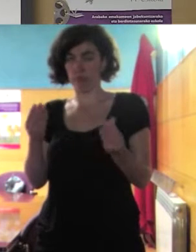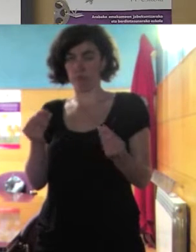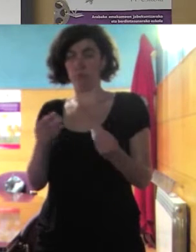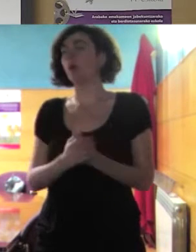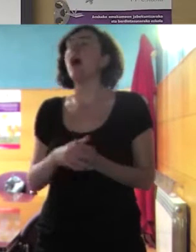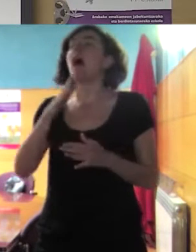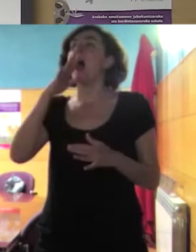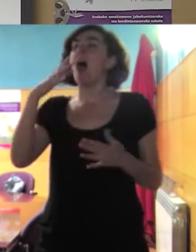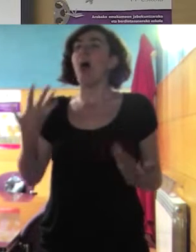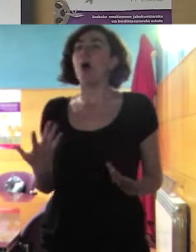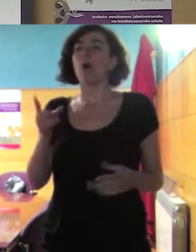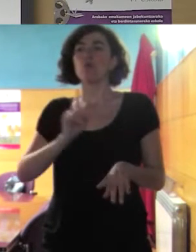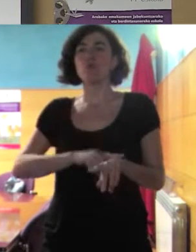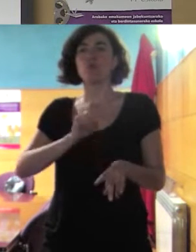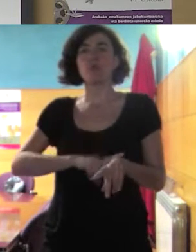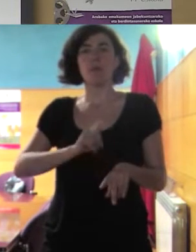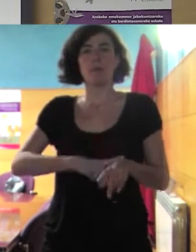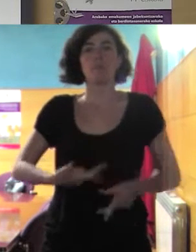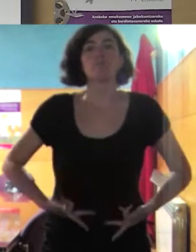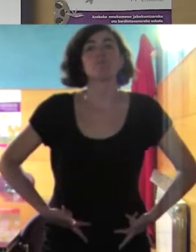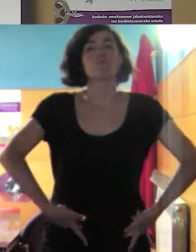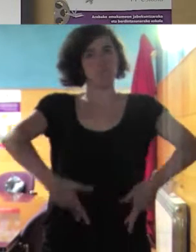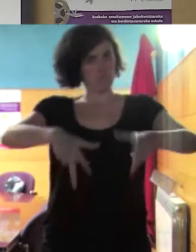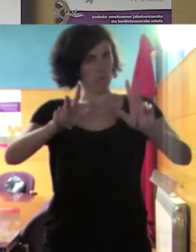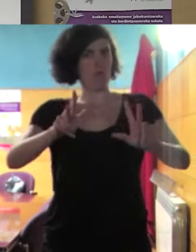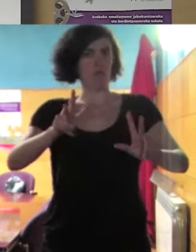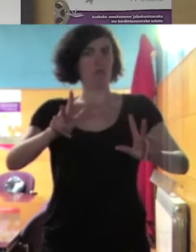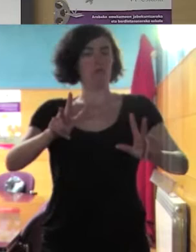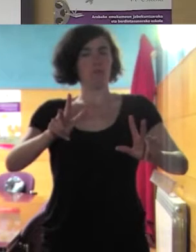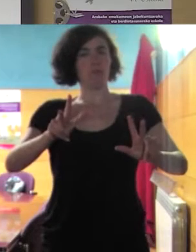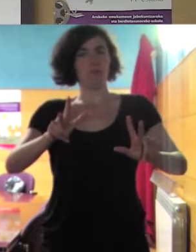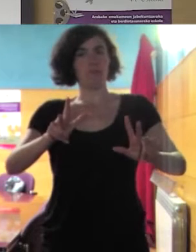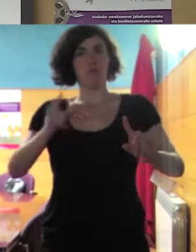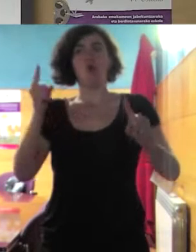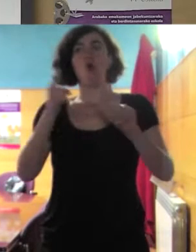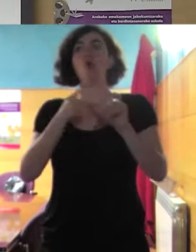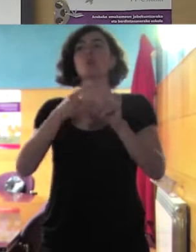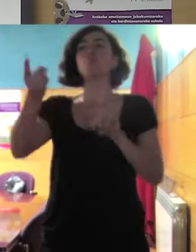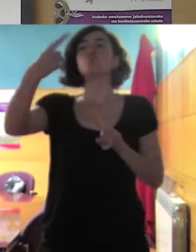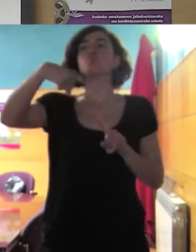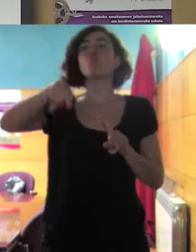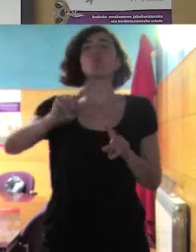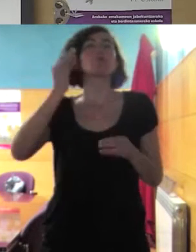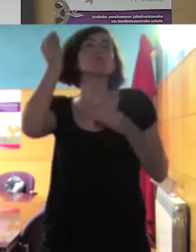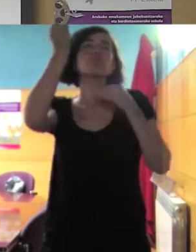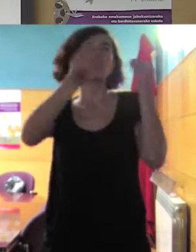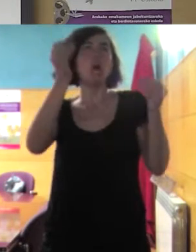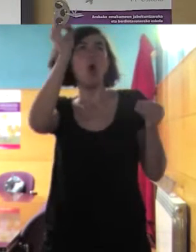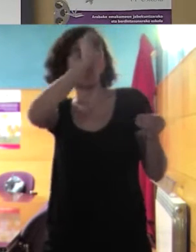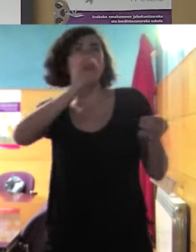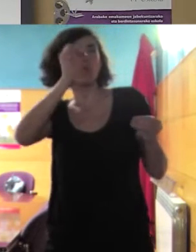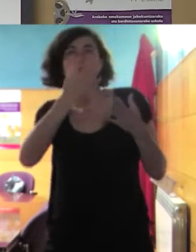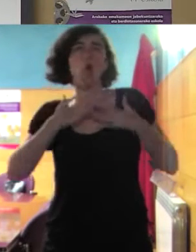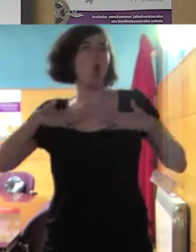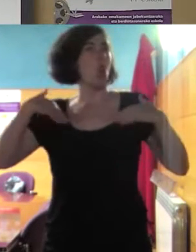ahora os dejo un ratico que bien os lo merecéis para que digáis lo que os parezca o habéis los comentarios